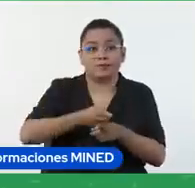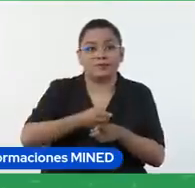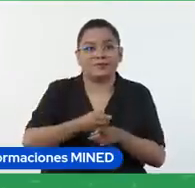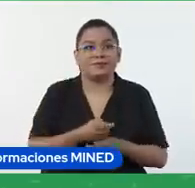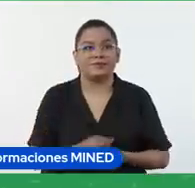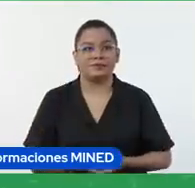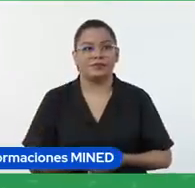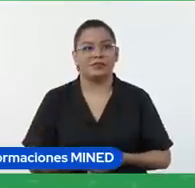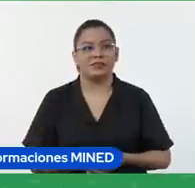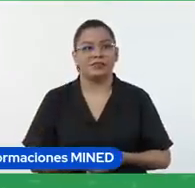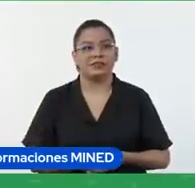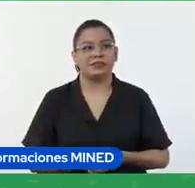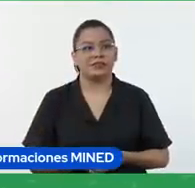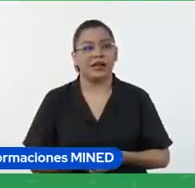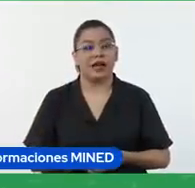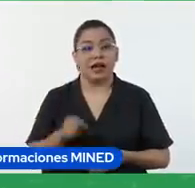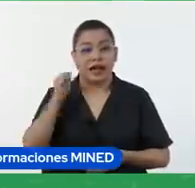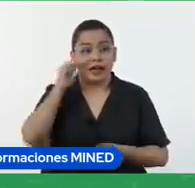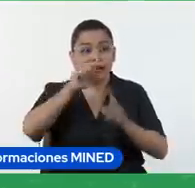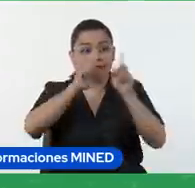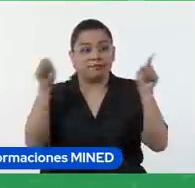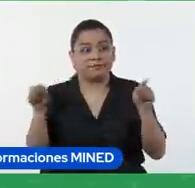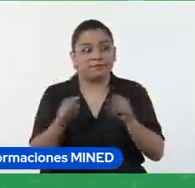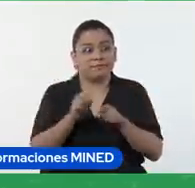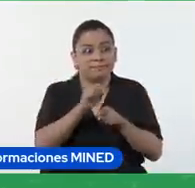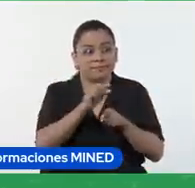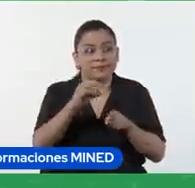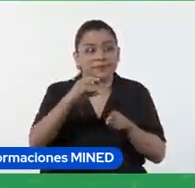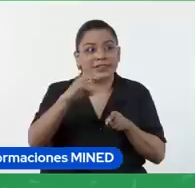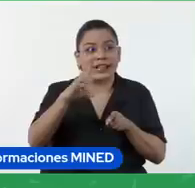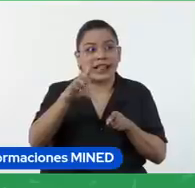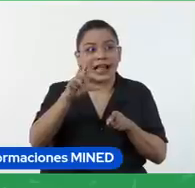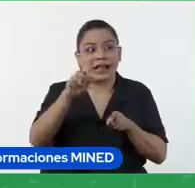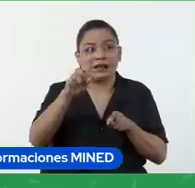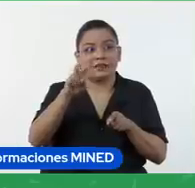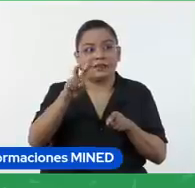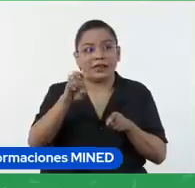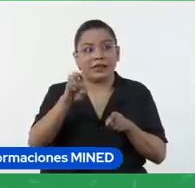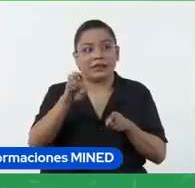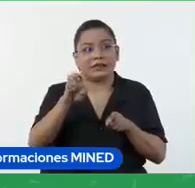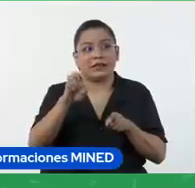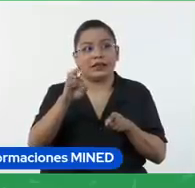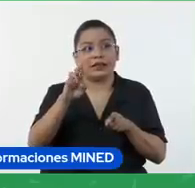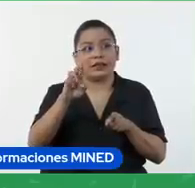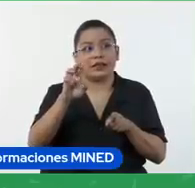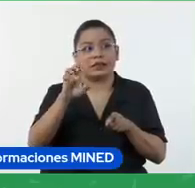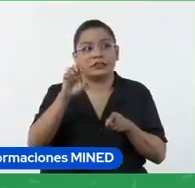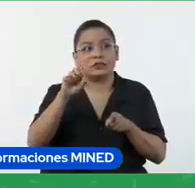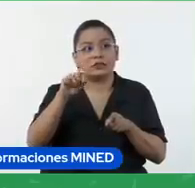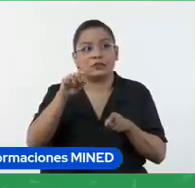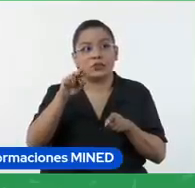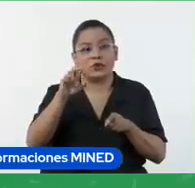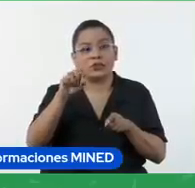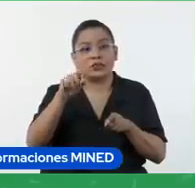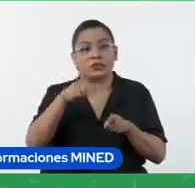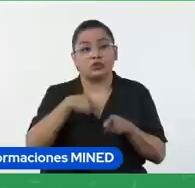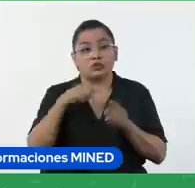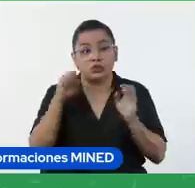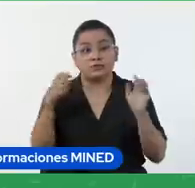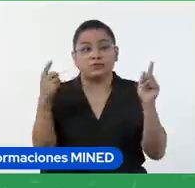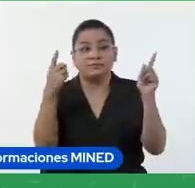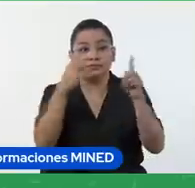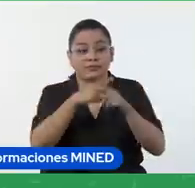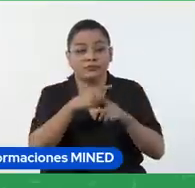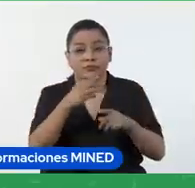eso hay algo que se llama clave de respuesta yo ahí puedo modificar el puntaje y puedo